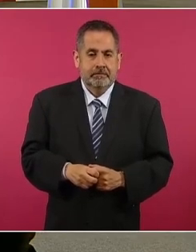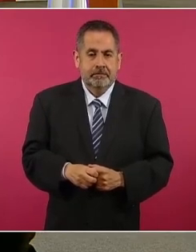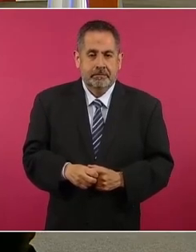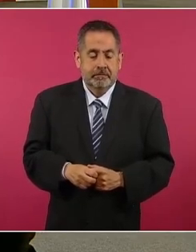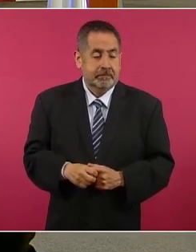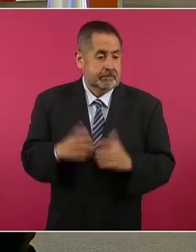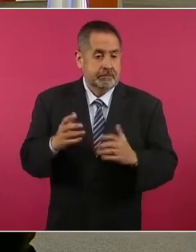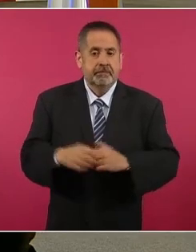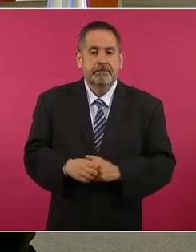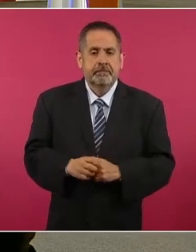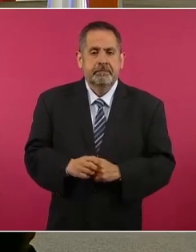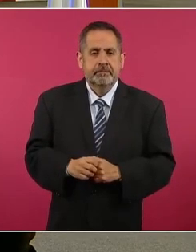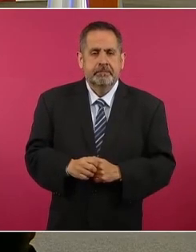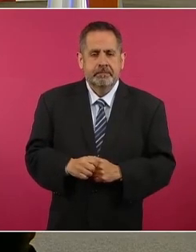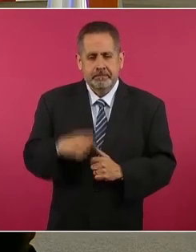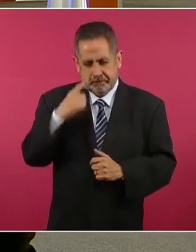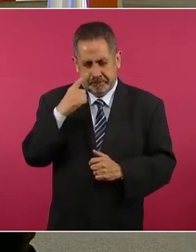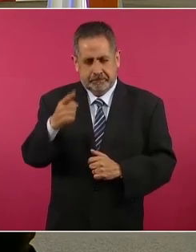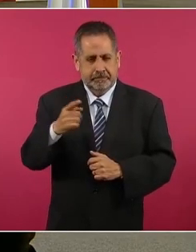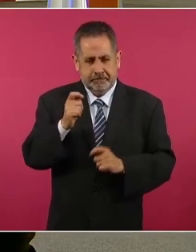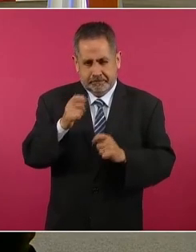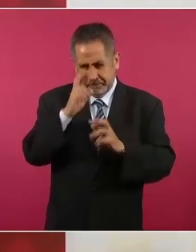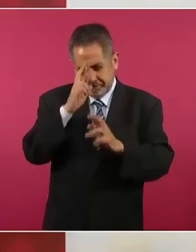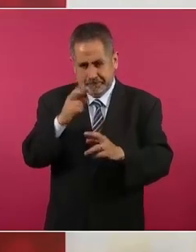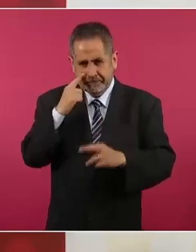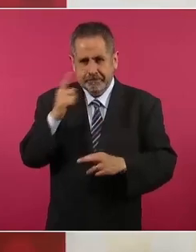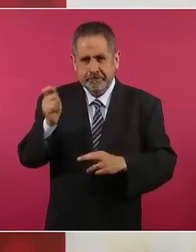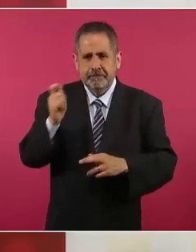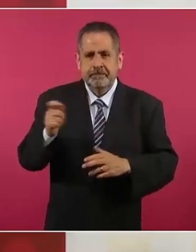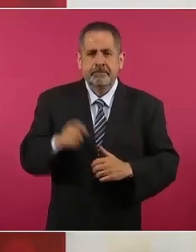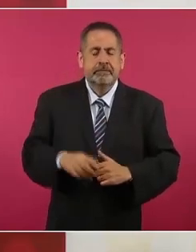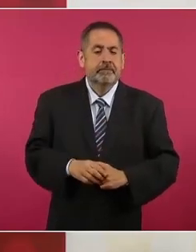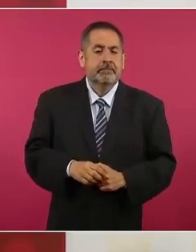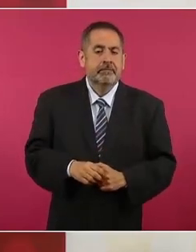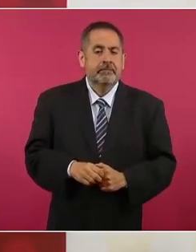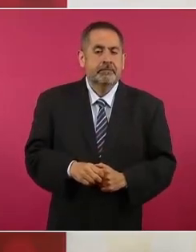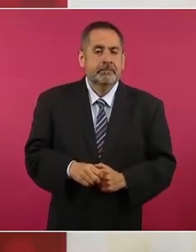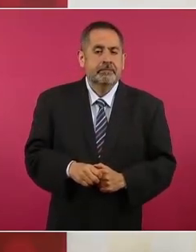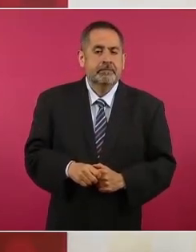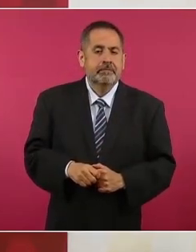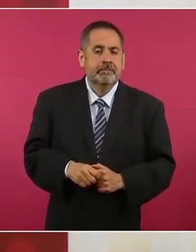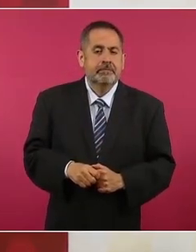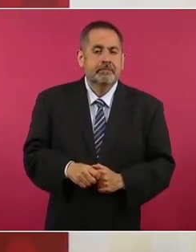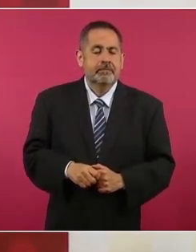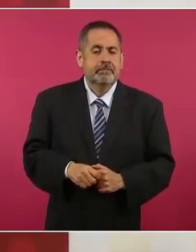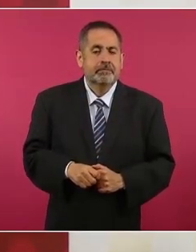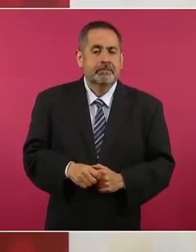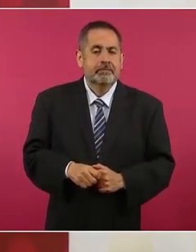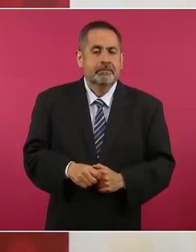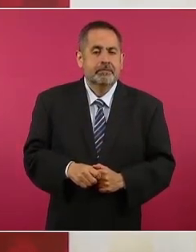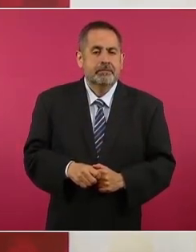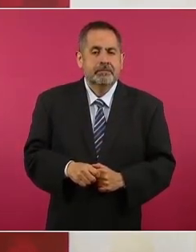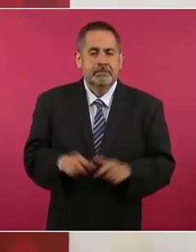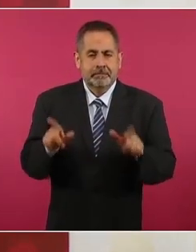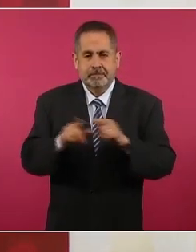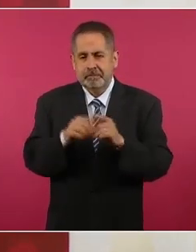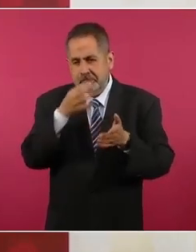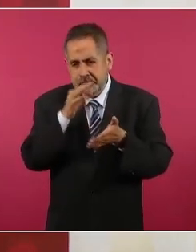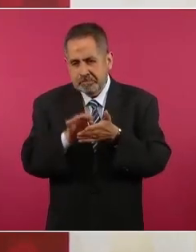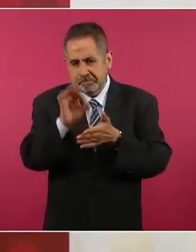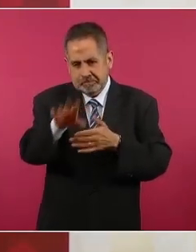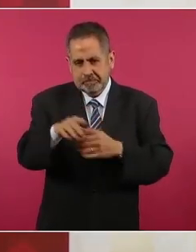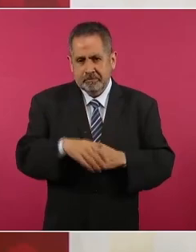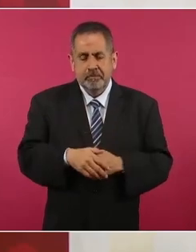Y nada más por respeto, y ahí se los dejo de tarea,